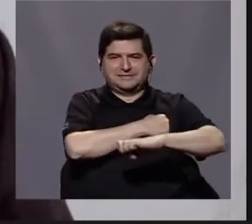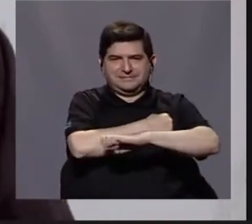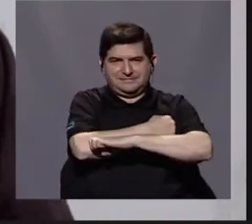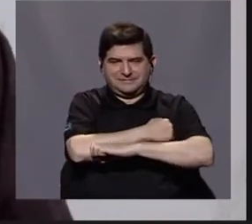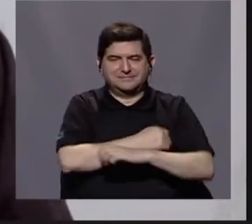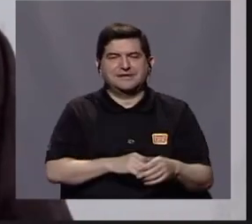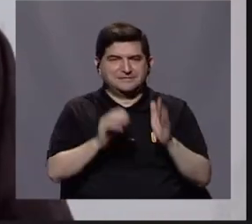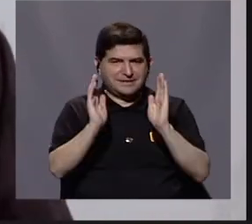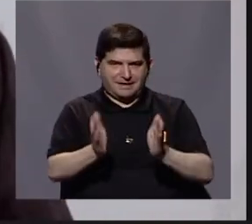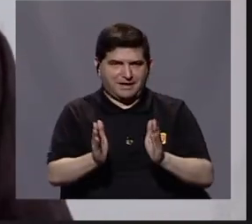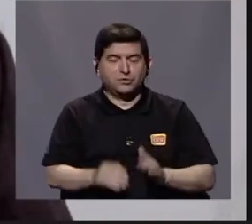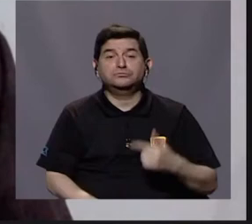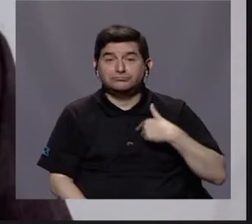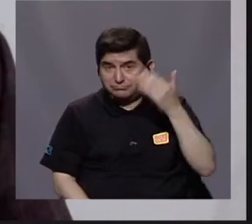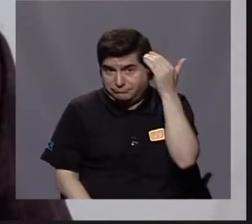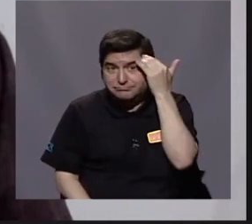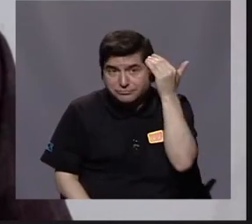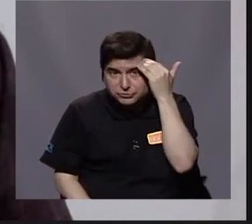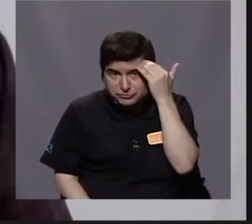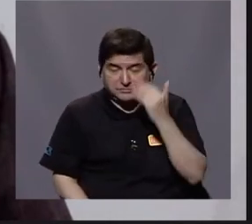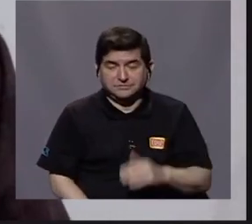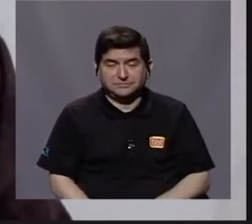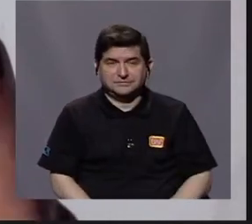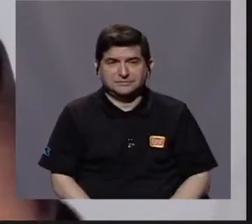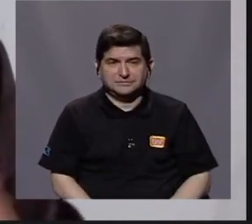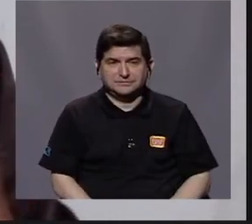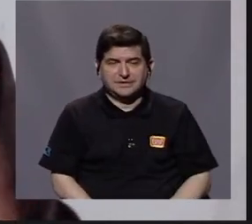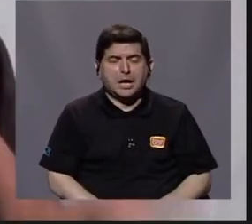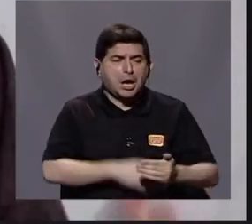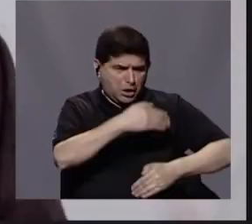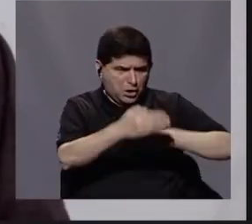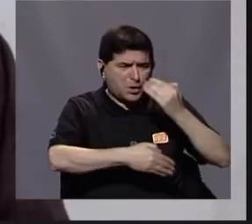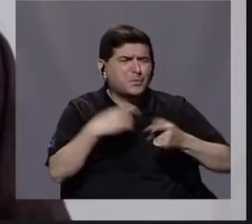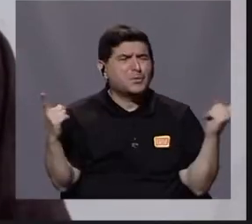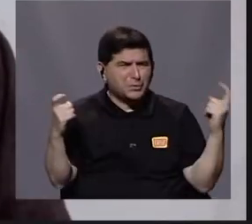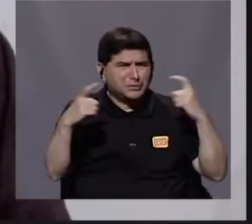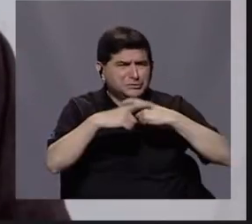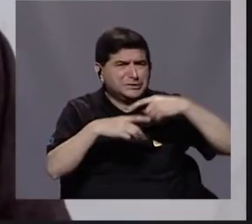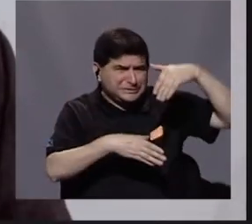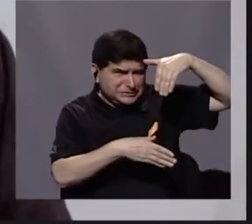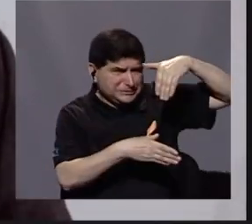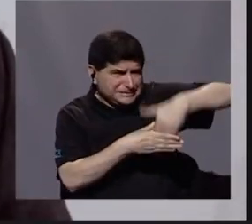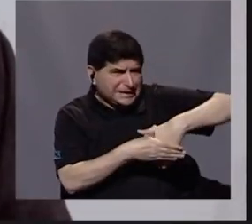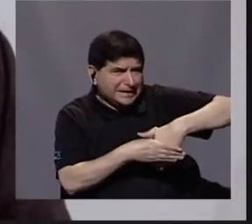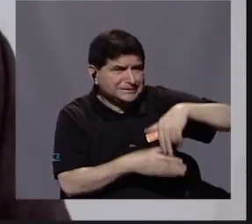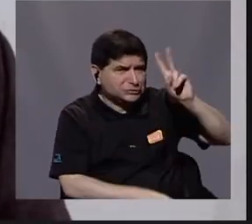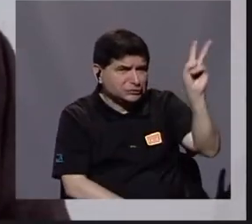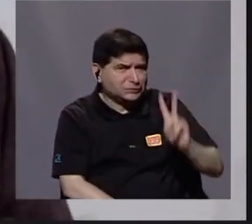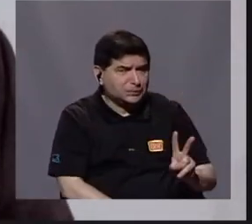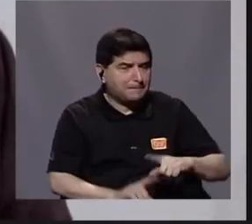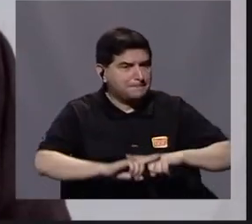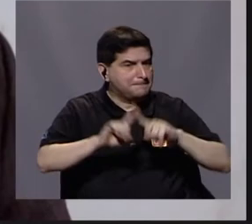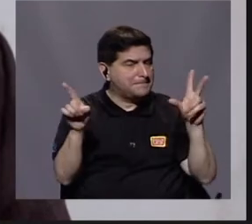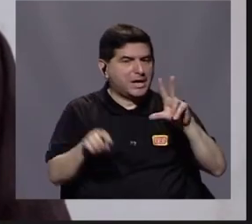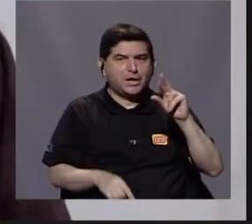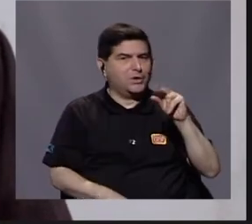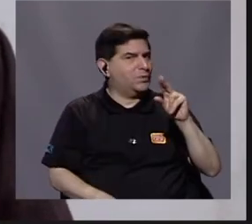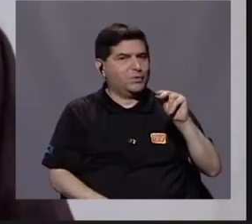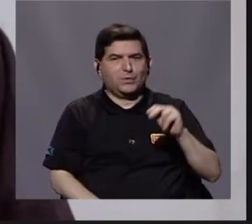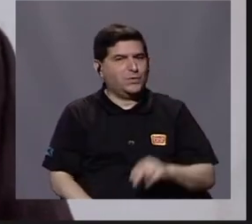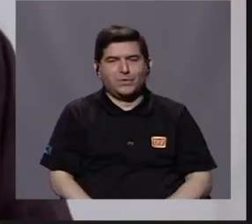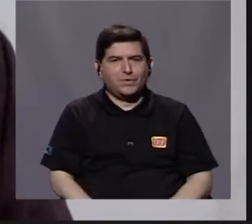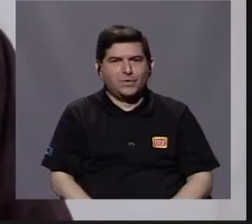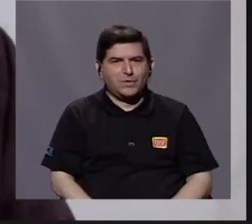Yo creo que indudablemente pasan procesos complejos al interior de Venezuela, pero no al nivel de